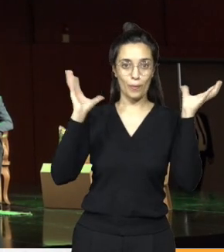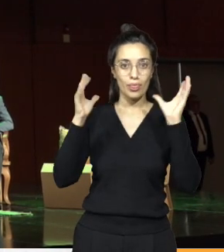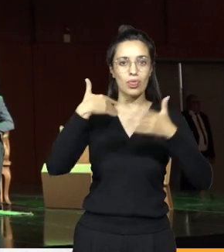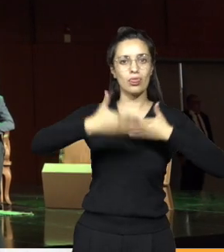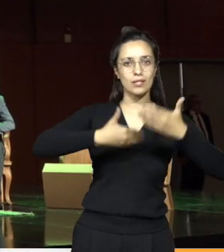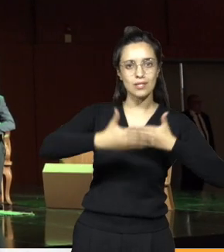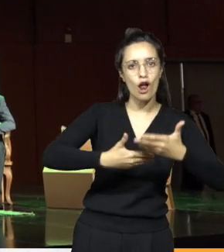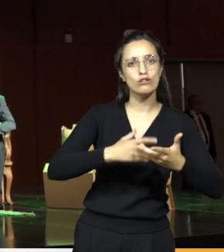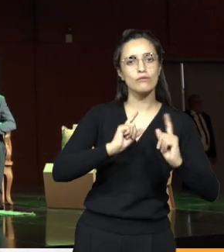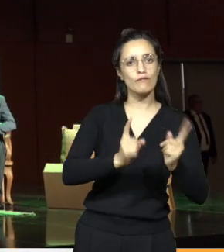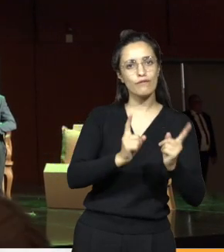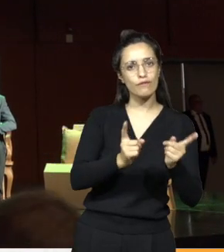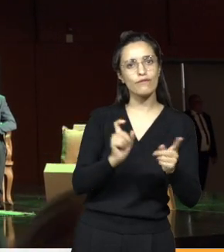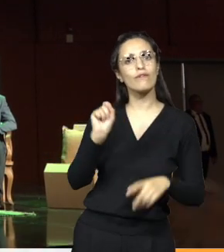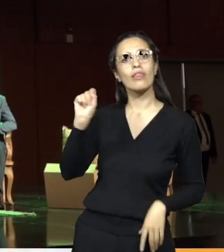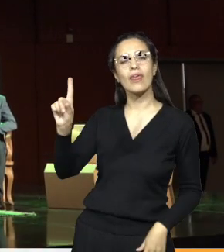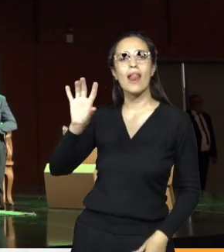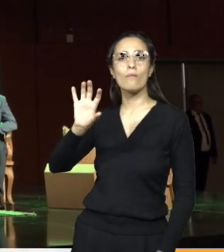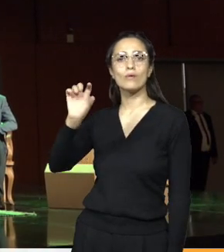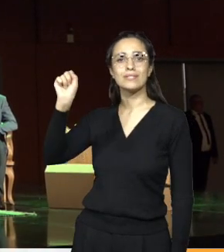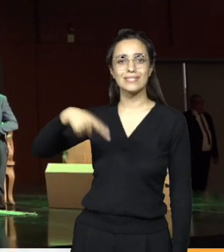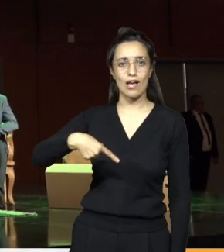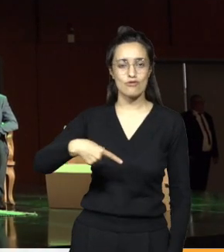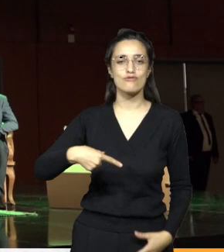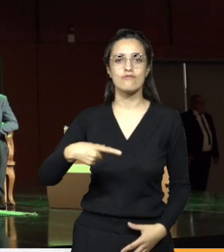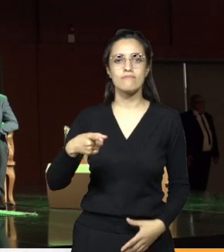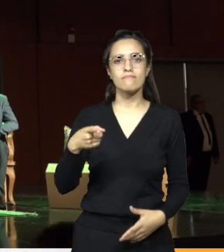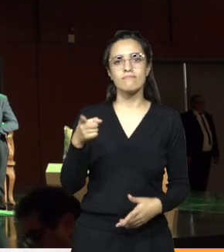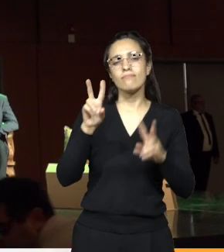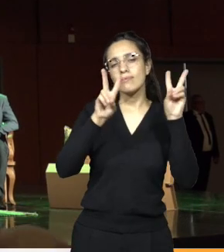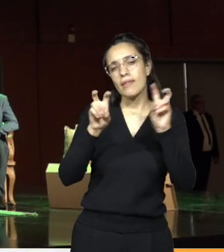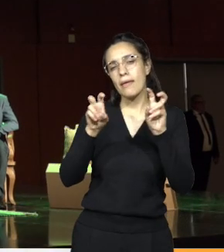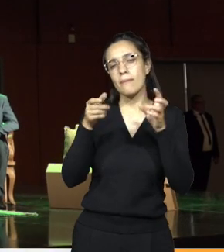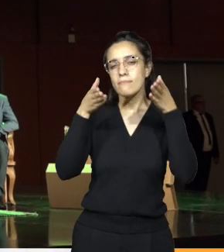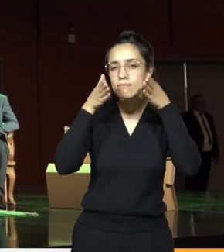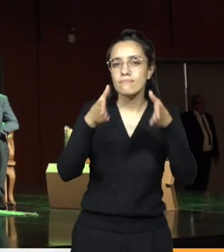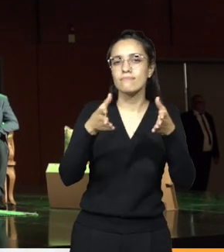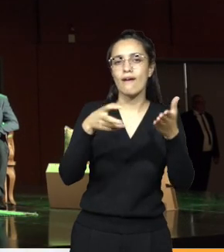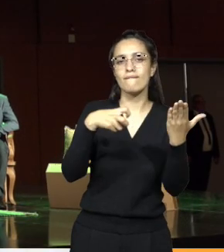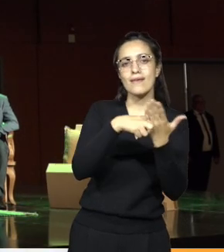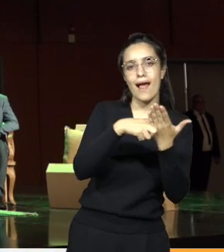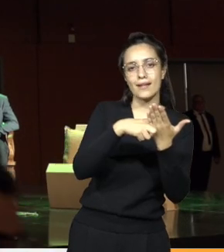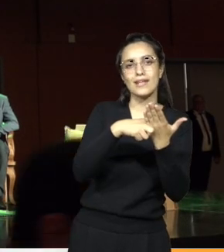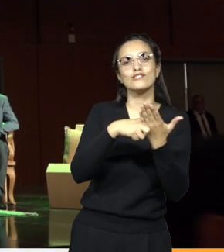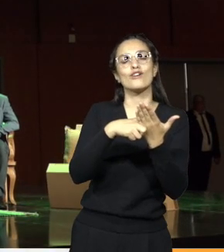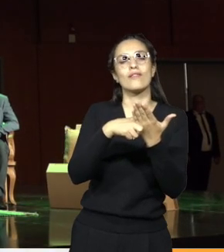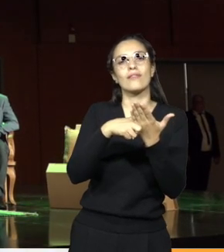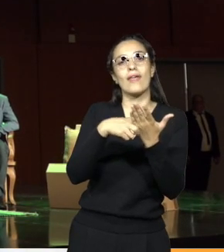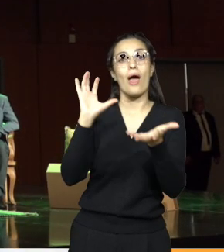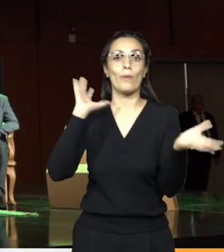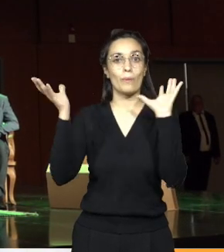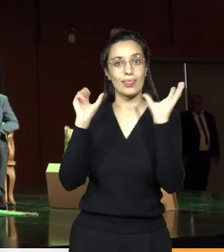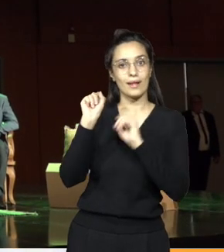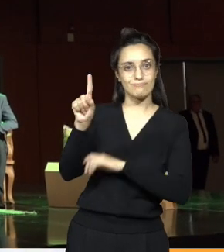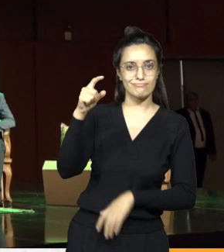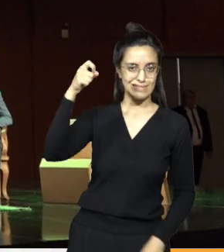Operativa Ambiental de la Provincia de Chaco. El tema que él abordará será la fiscalización ambiental en Chaco. Modera